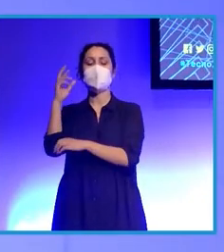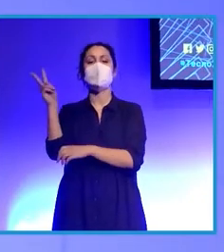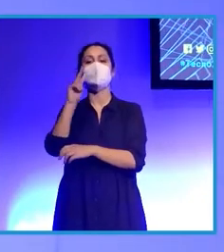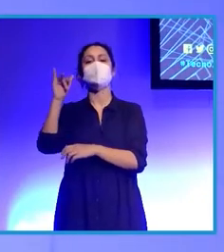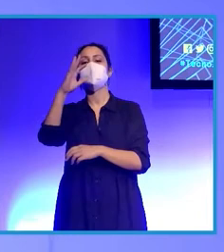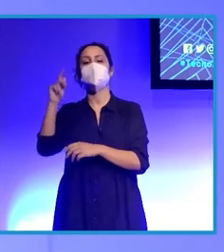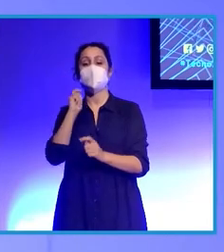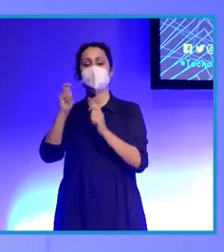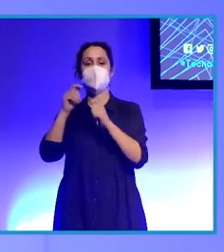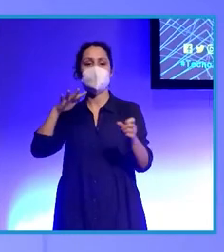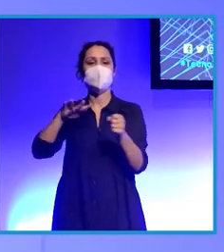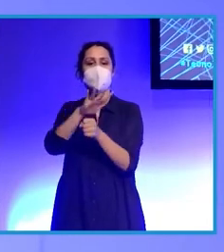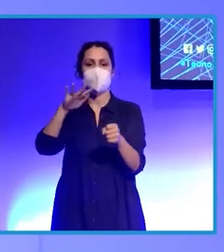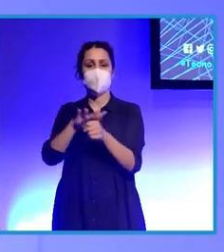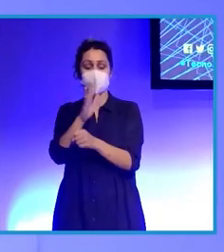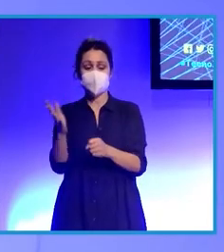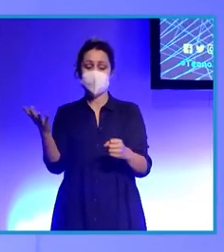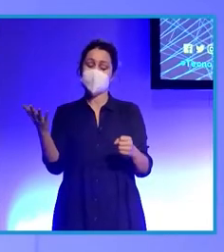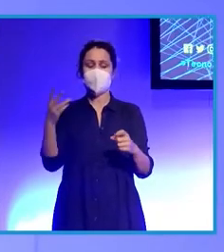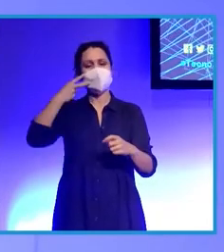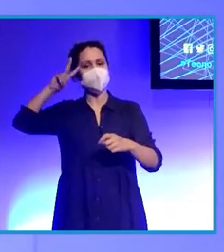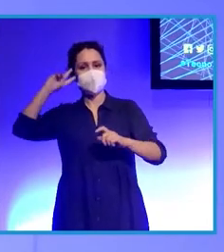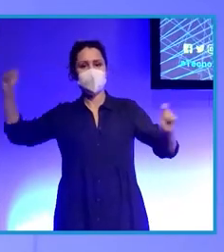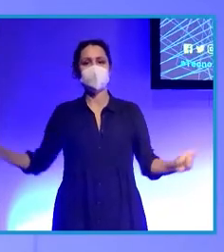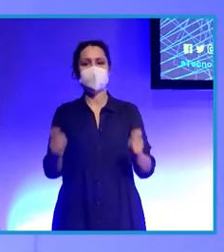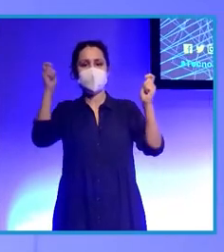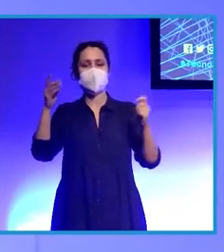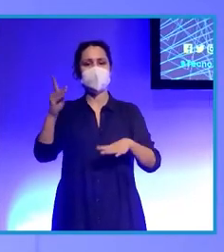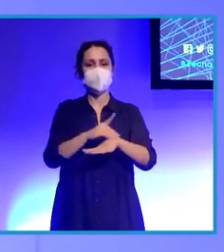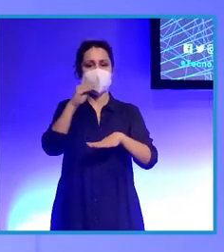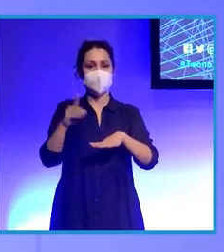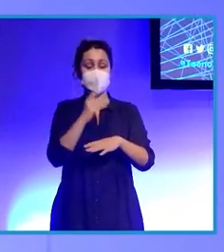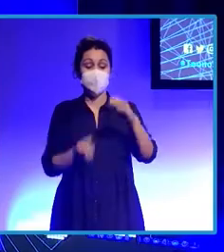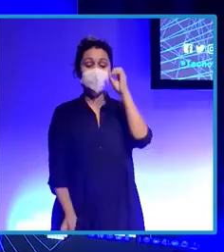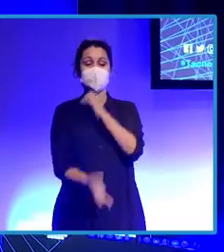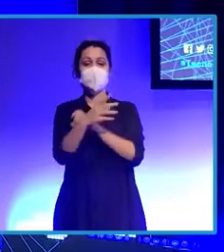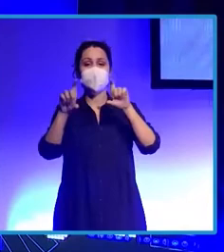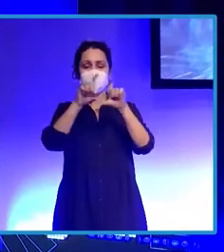periodista, influencer, especialista en marketing digital y fundadora de DPC Studio.